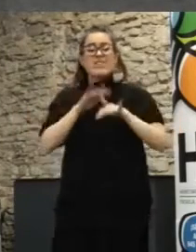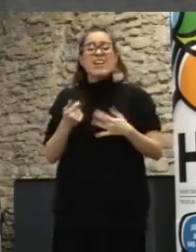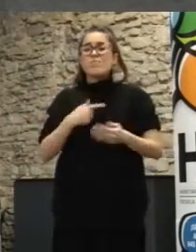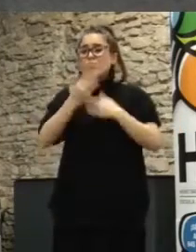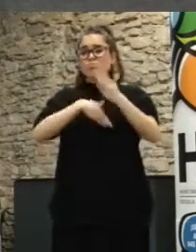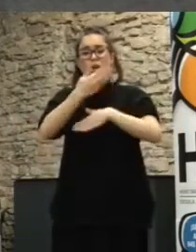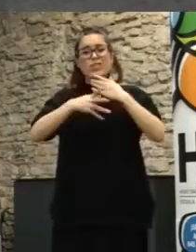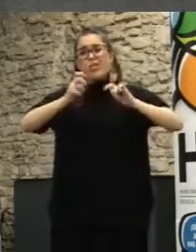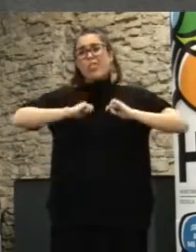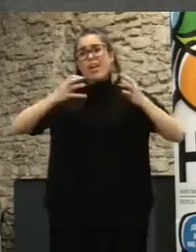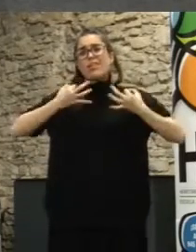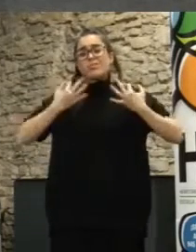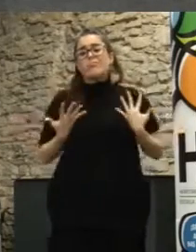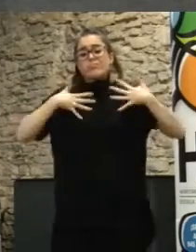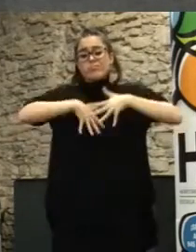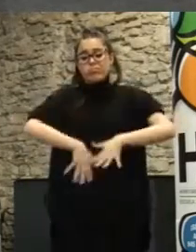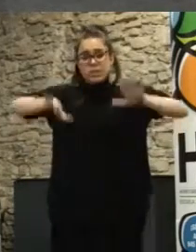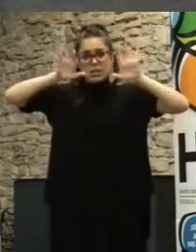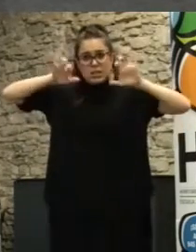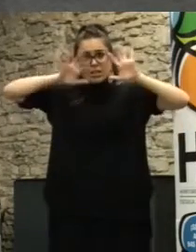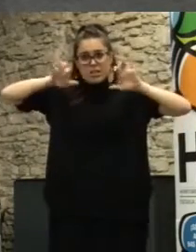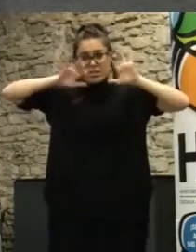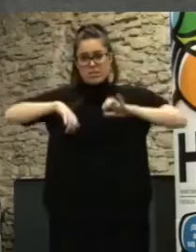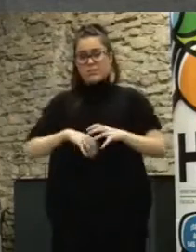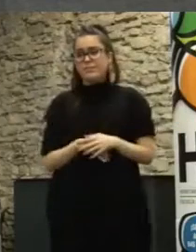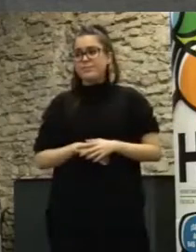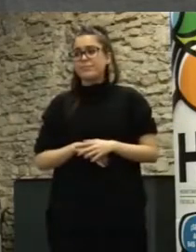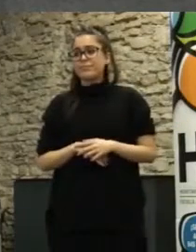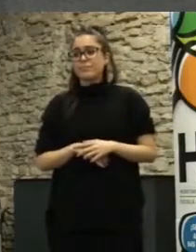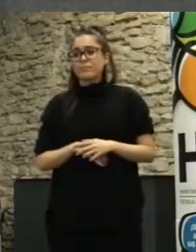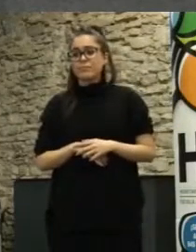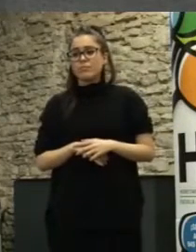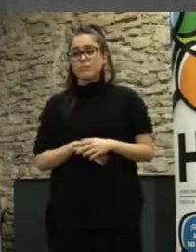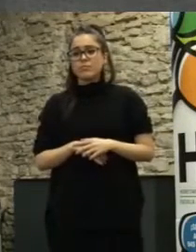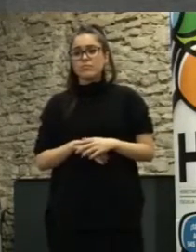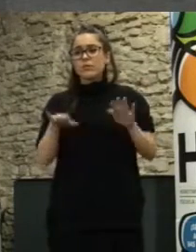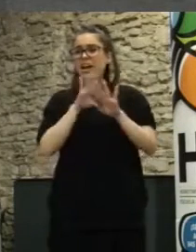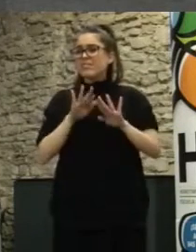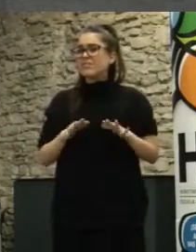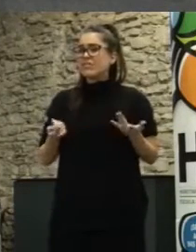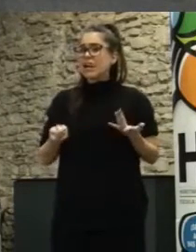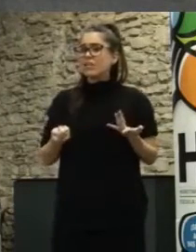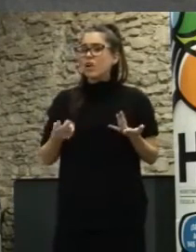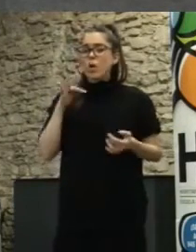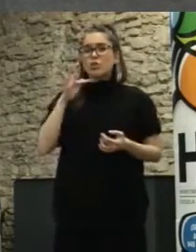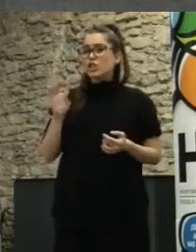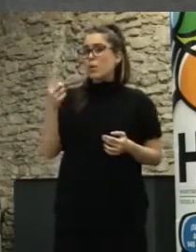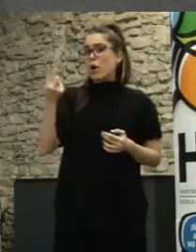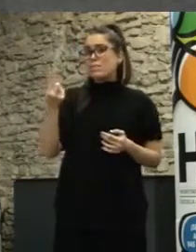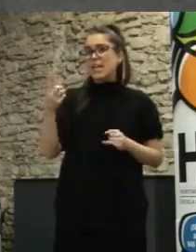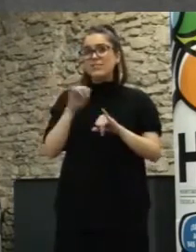estas metodologías de laboratorio es que haya digamos el fin no es únicamente el resultado sino el proceso que